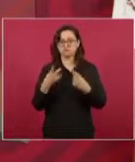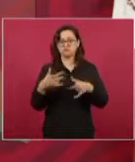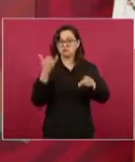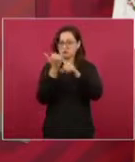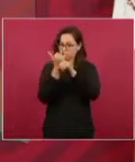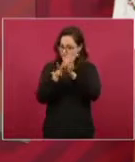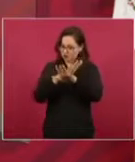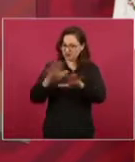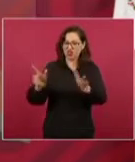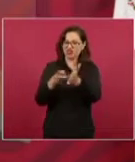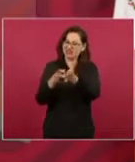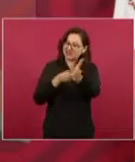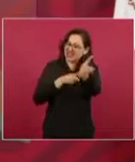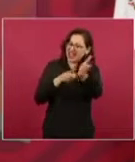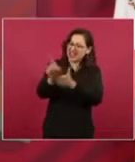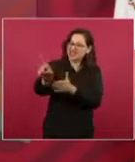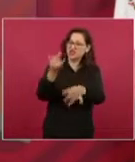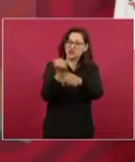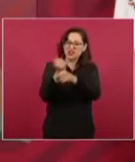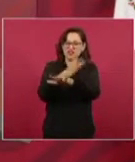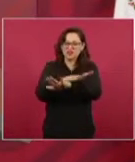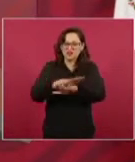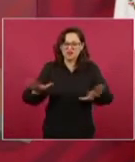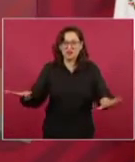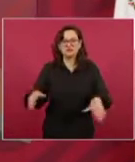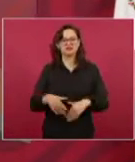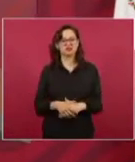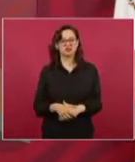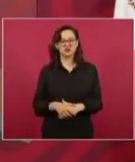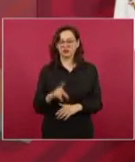información, la democratización